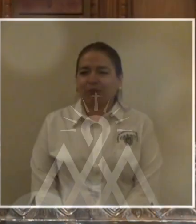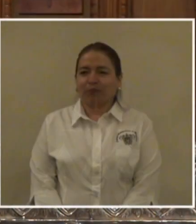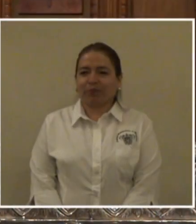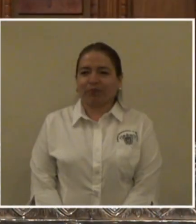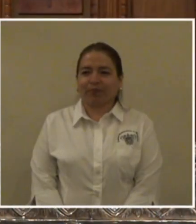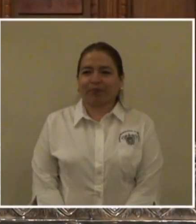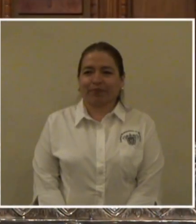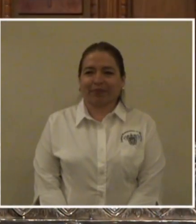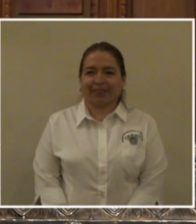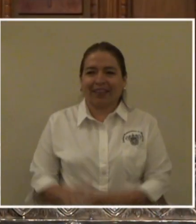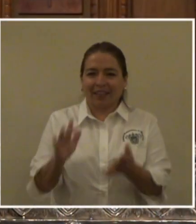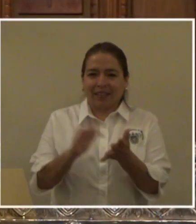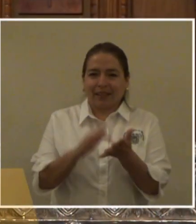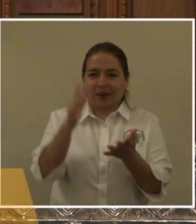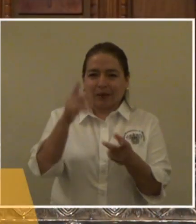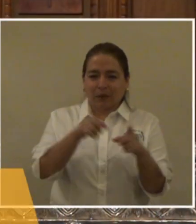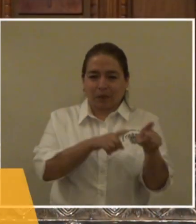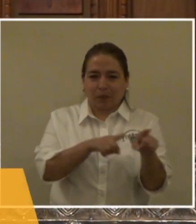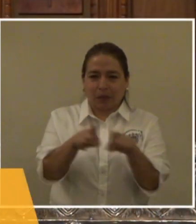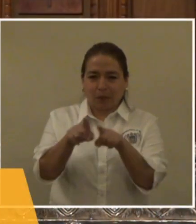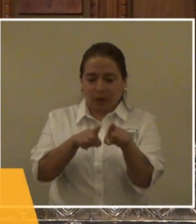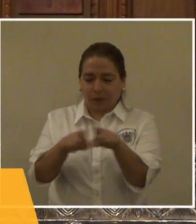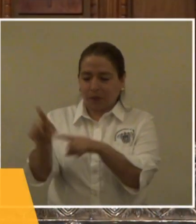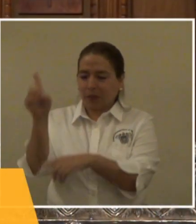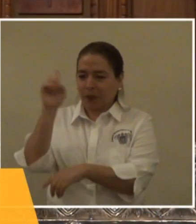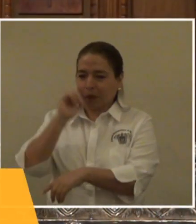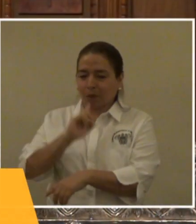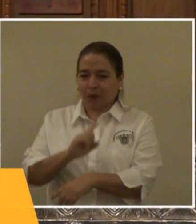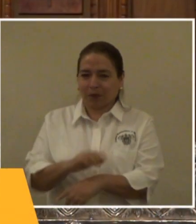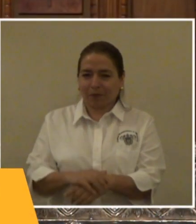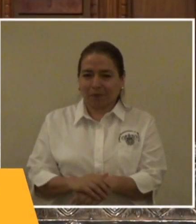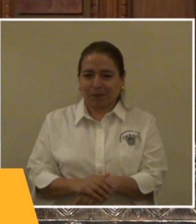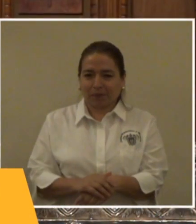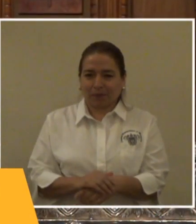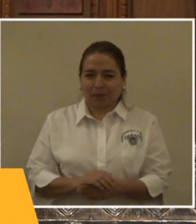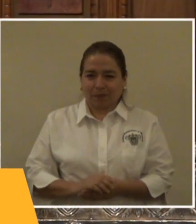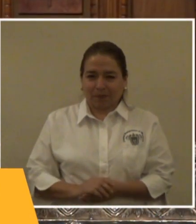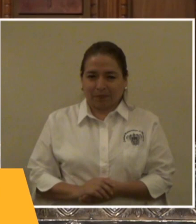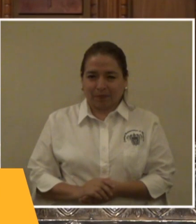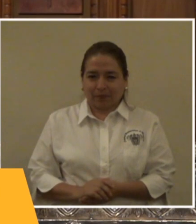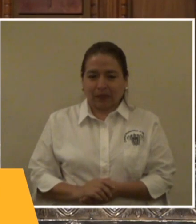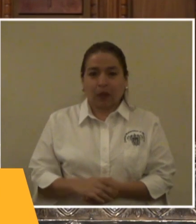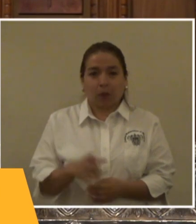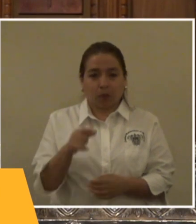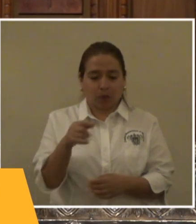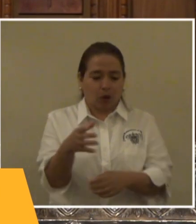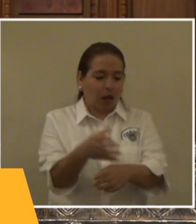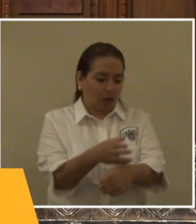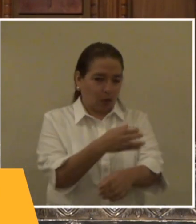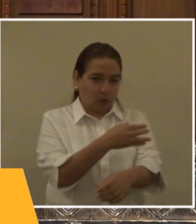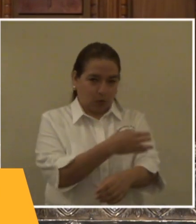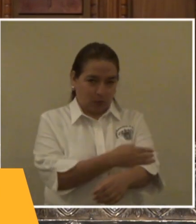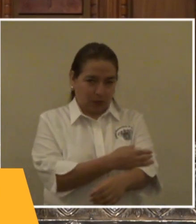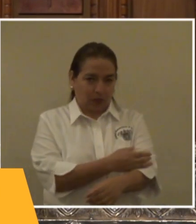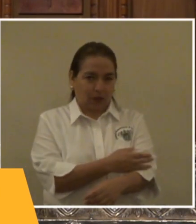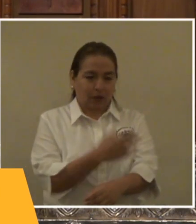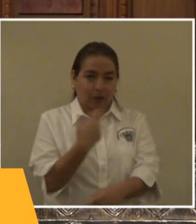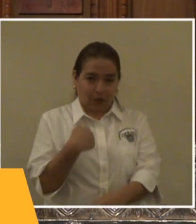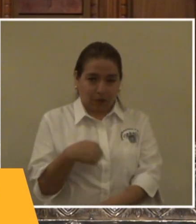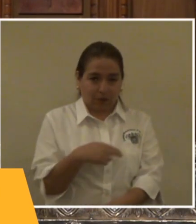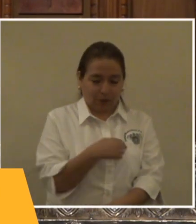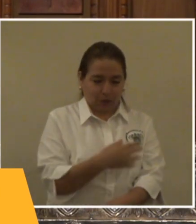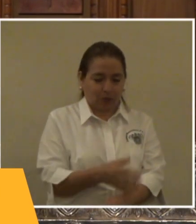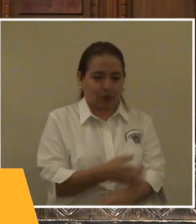Gracias, hermanas y hermanos, por acompañarme, acompañarnos